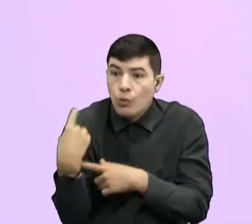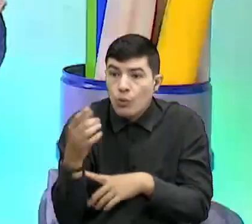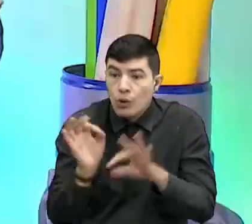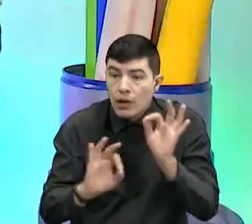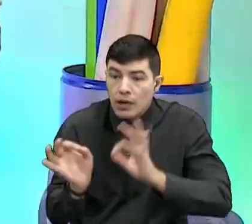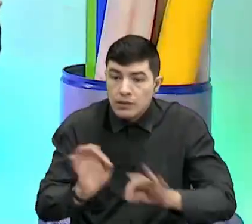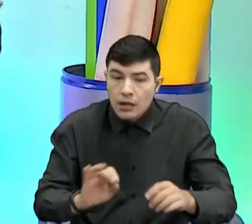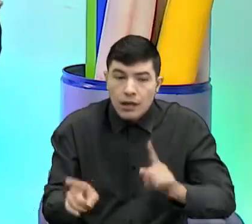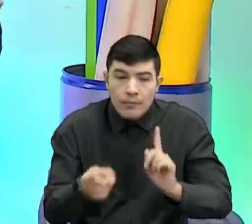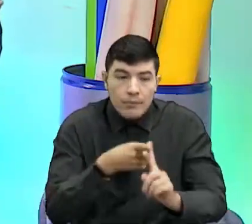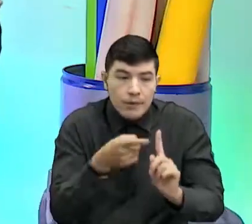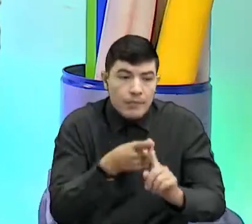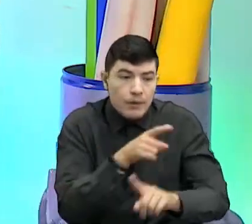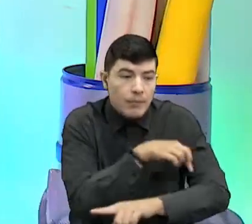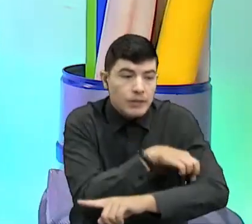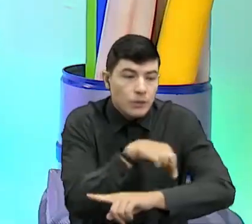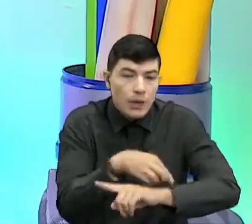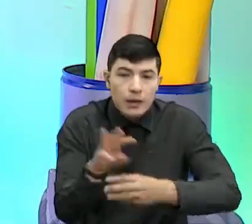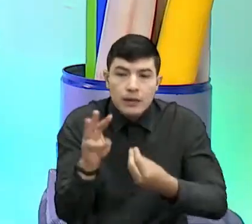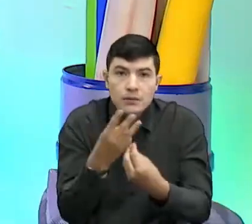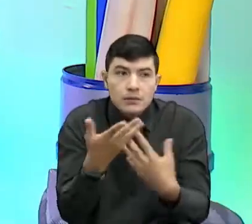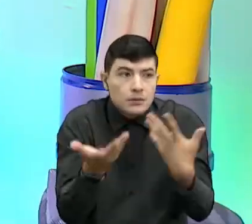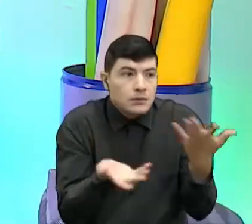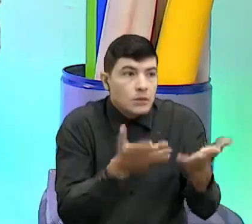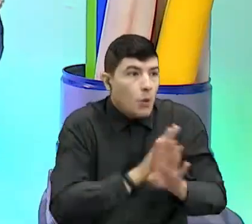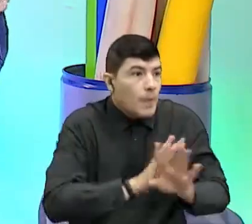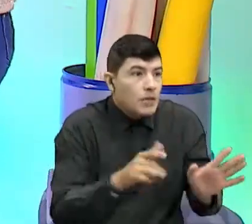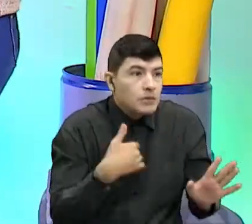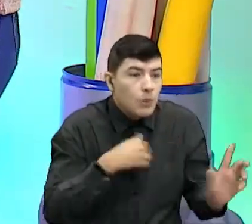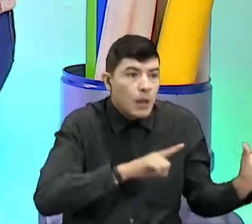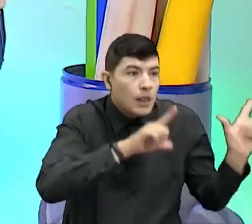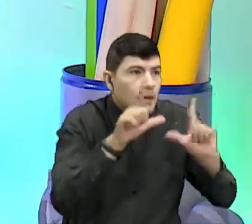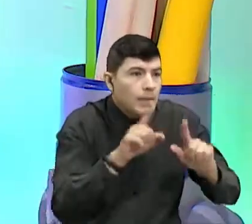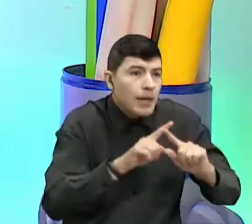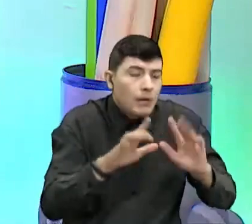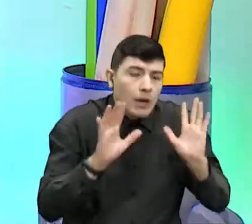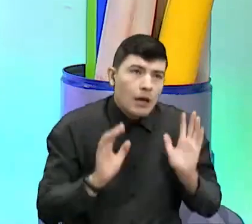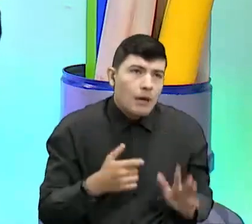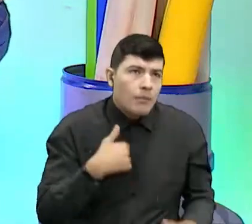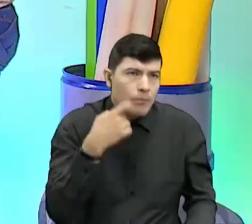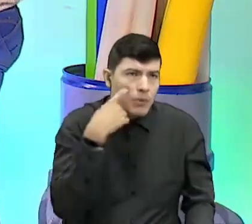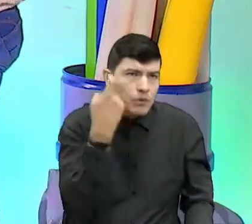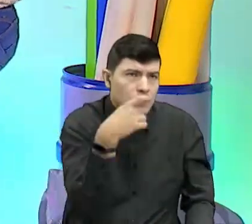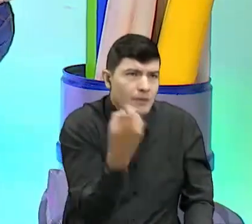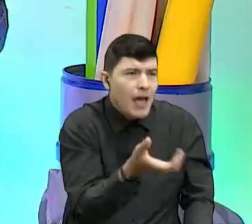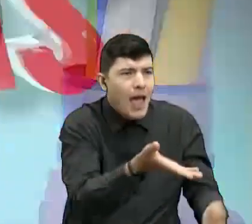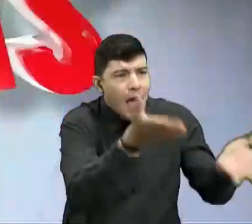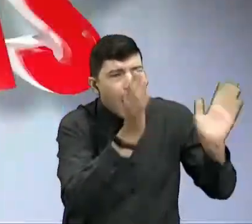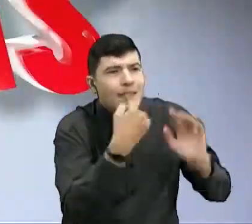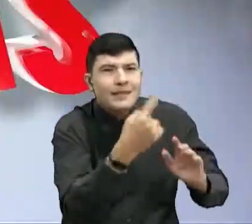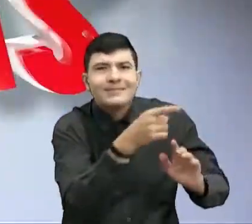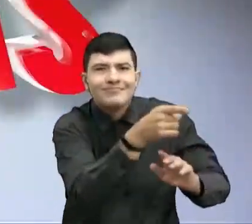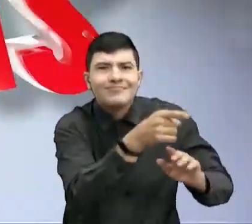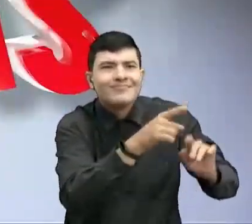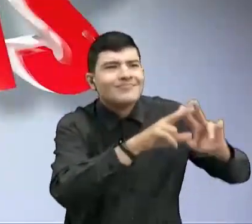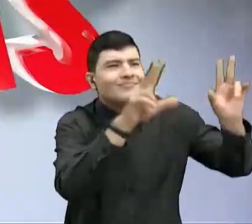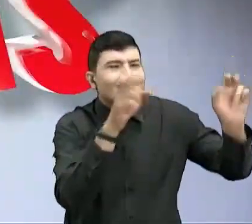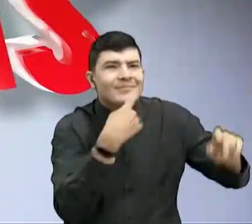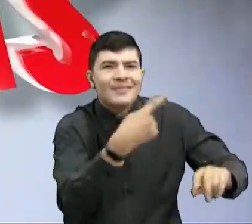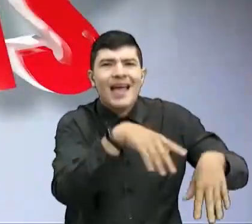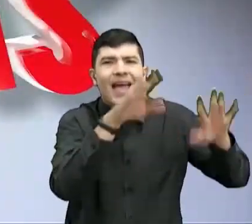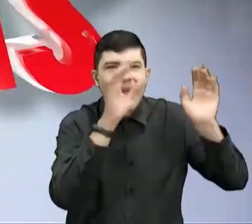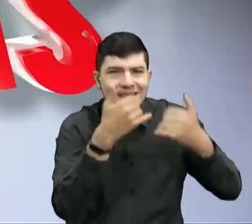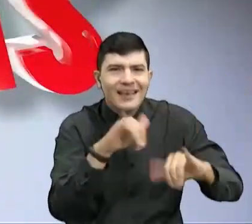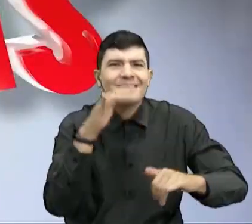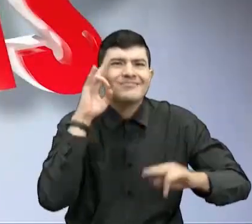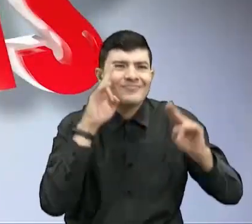¿Qué? ¿Cómo así que para la primera y el resto? Busquemos a ver de qué fue lo que dijo que había mandado una parte. Ah, bien, ahí dice. Enfermedades y vacunas. Ah, pero usted